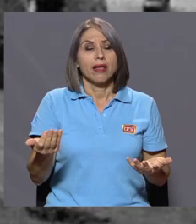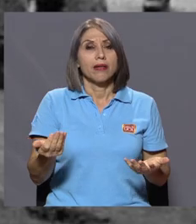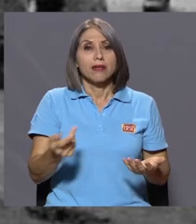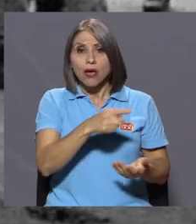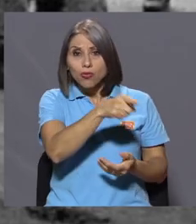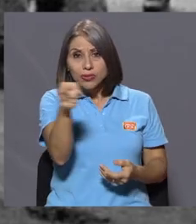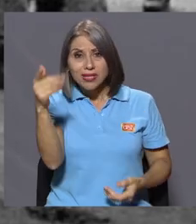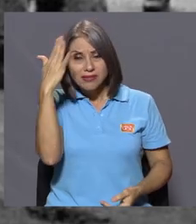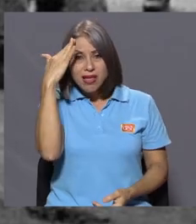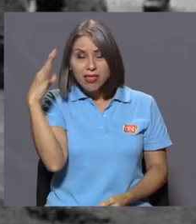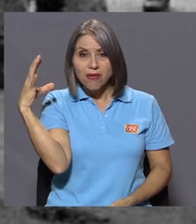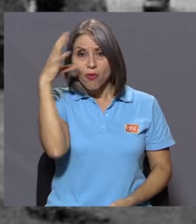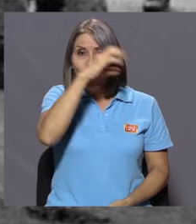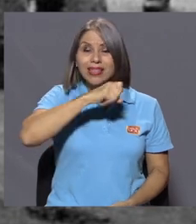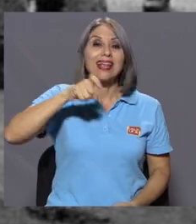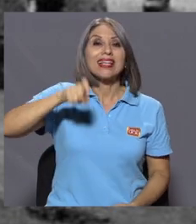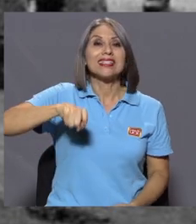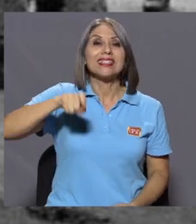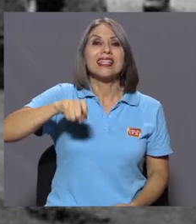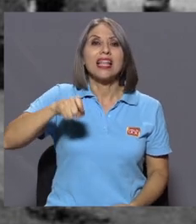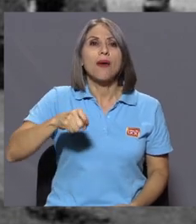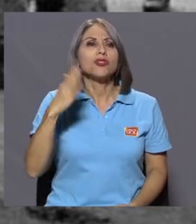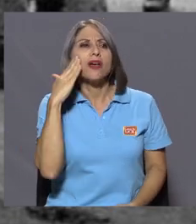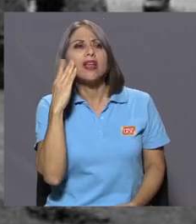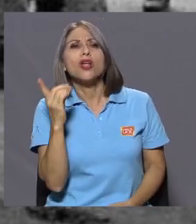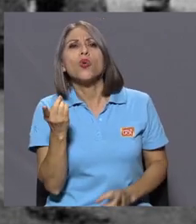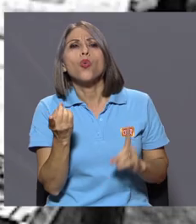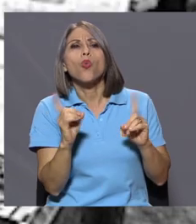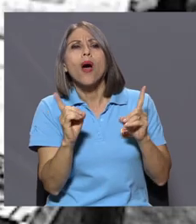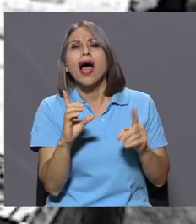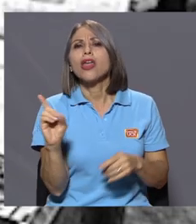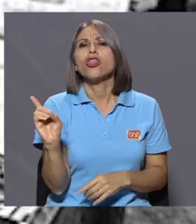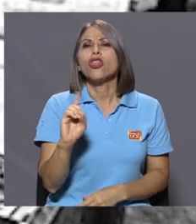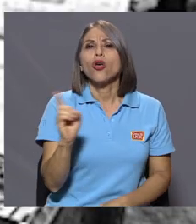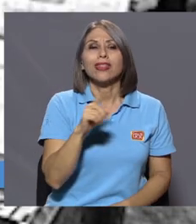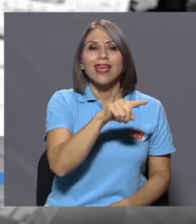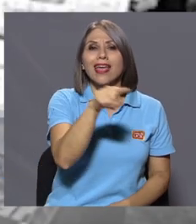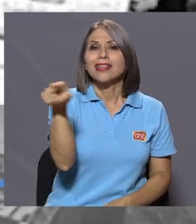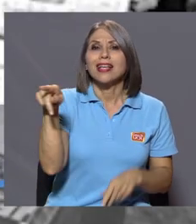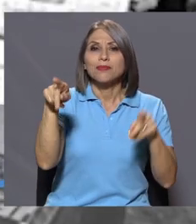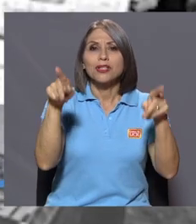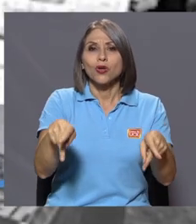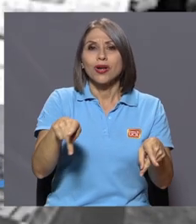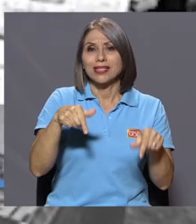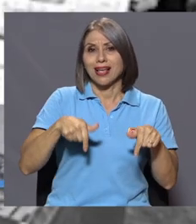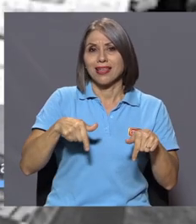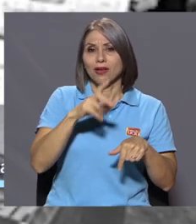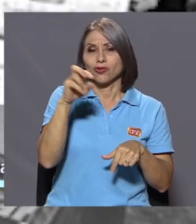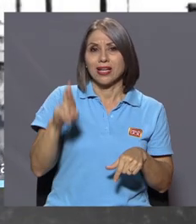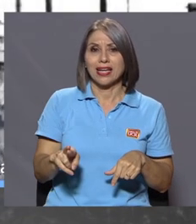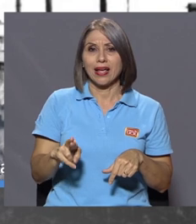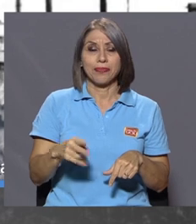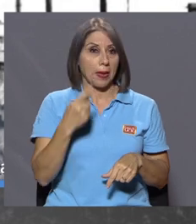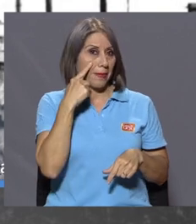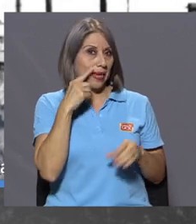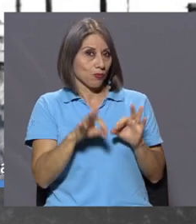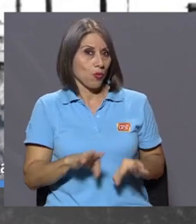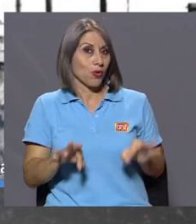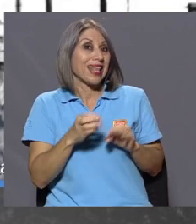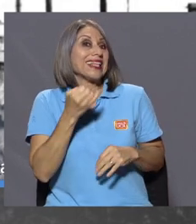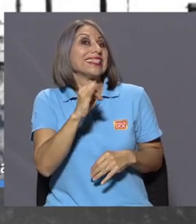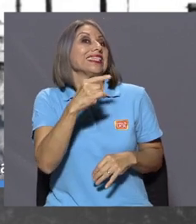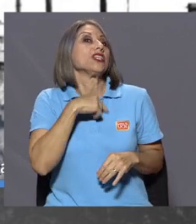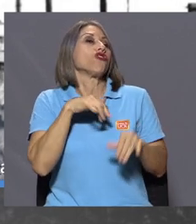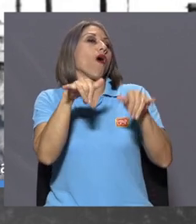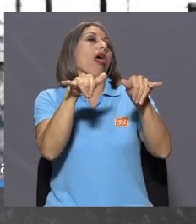haciéndole ver a la gente que necesitamos ubicar a esas personas en Costa Rica. Es muy importante entender que si yo estuviera en Chile o estuviera en